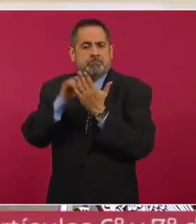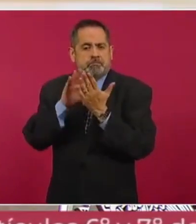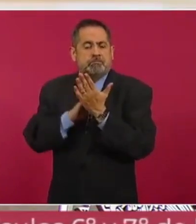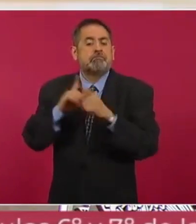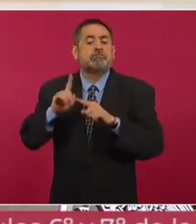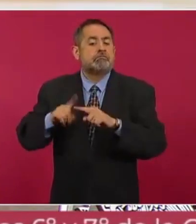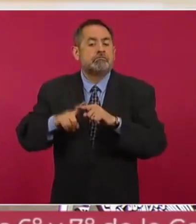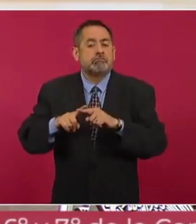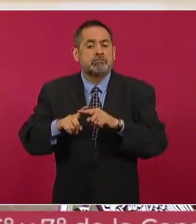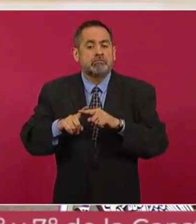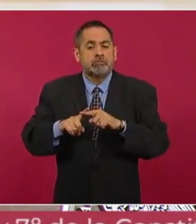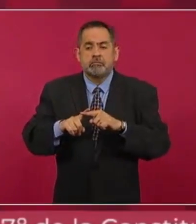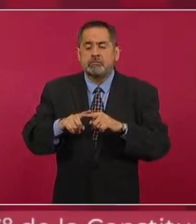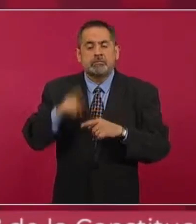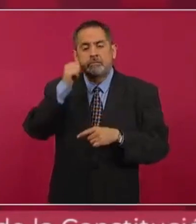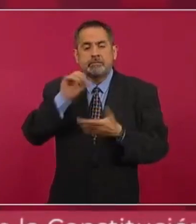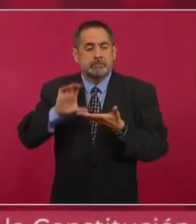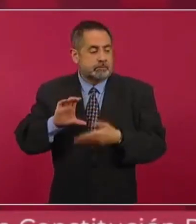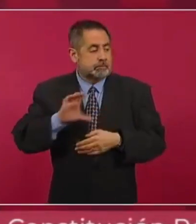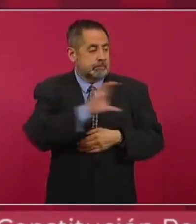se manejaban con mucha intermediación,